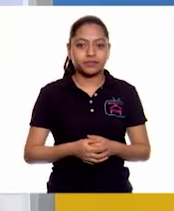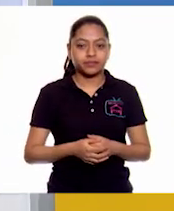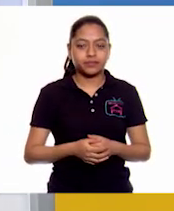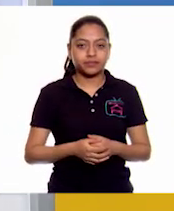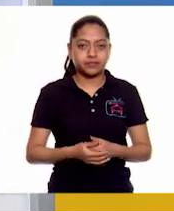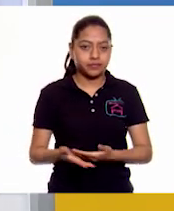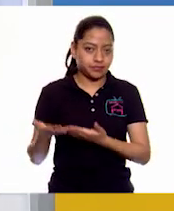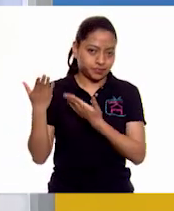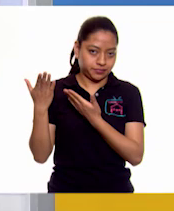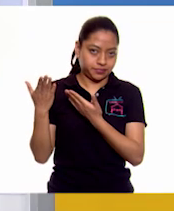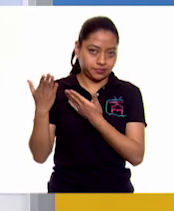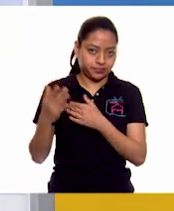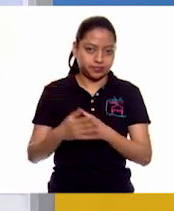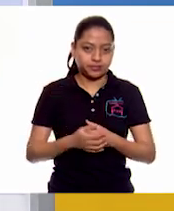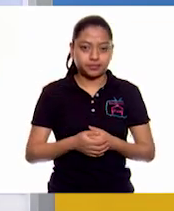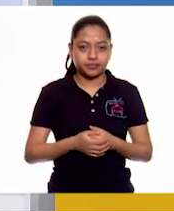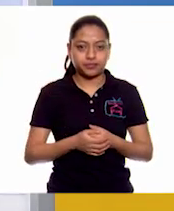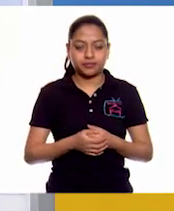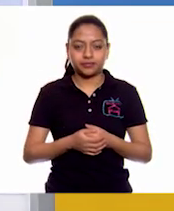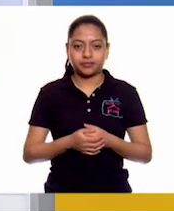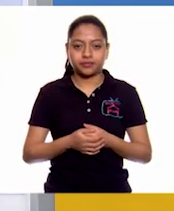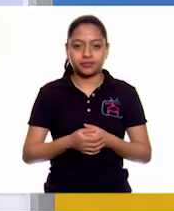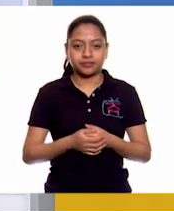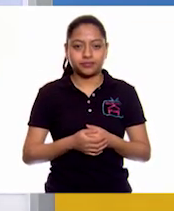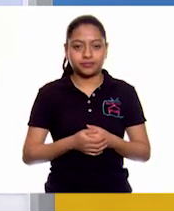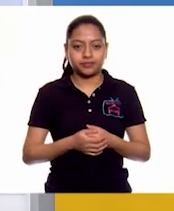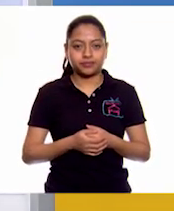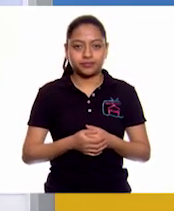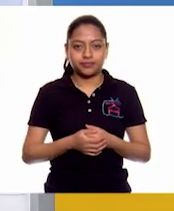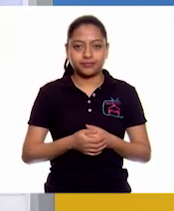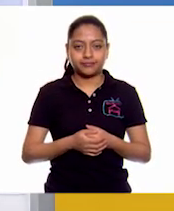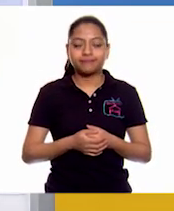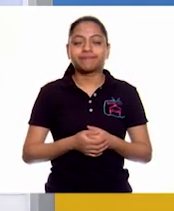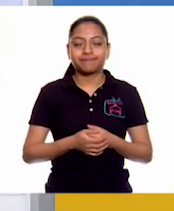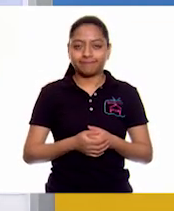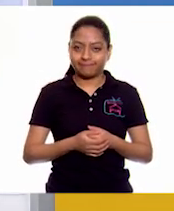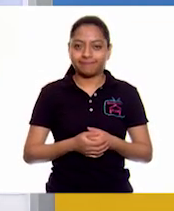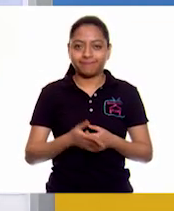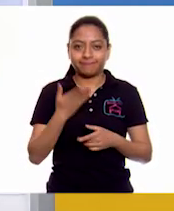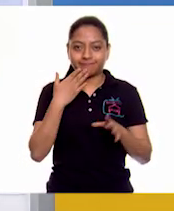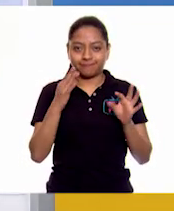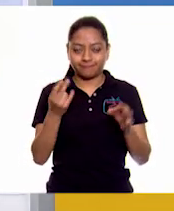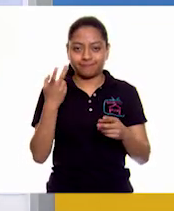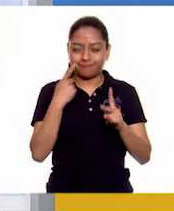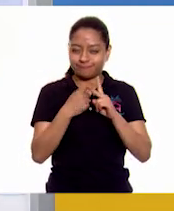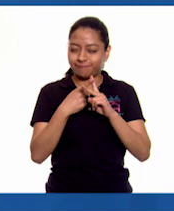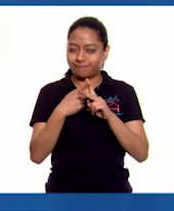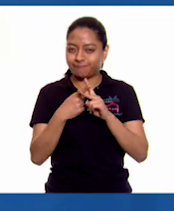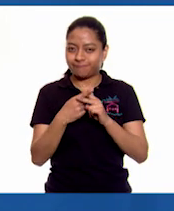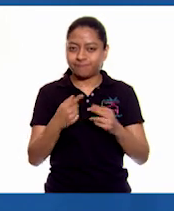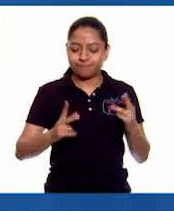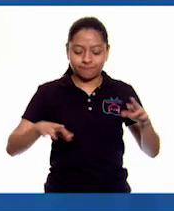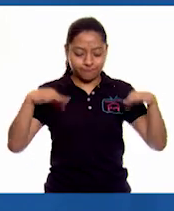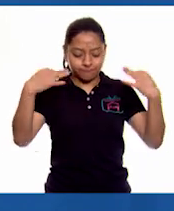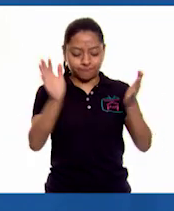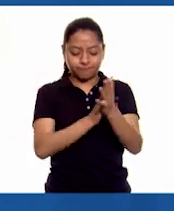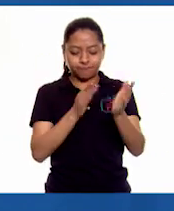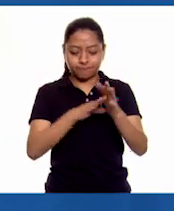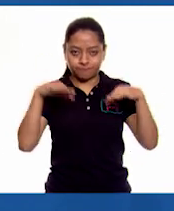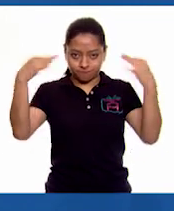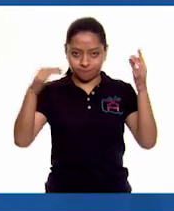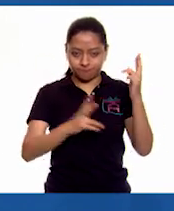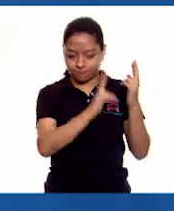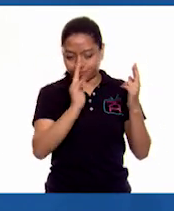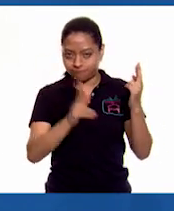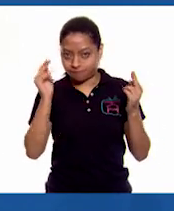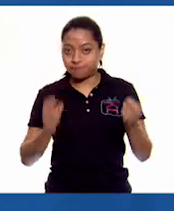que vamos a realizar, y el resultado de tres gallitos. Muy bien. Muy bien. Entonces, para la cabeza necesitamos un círculo. Solo